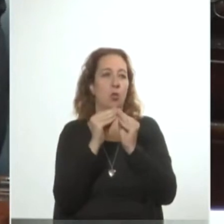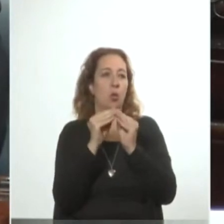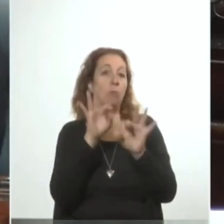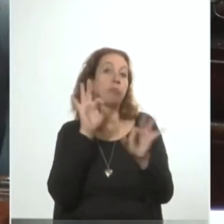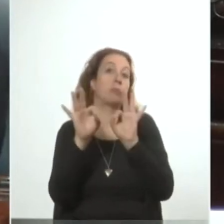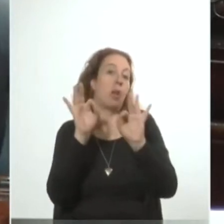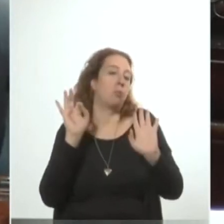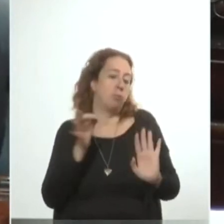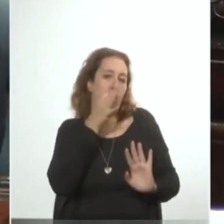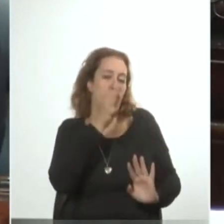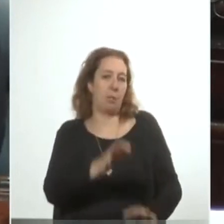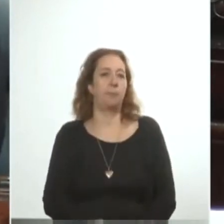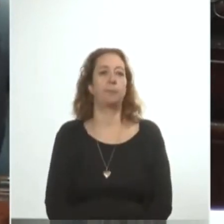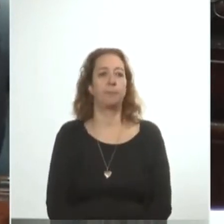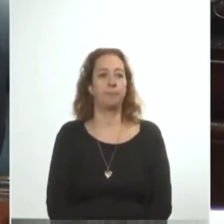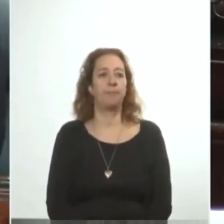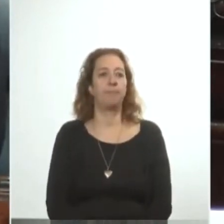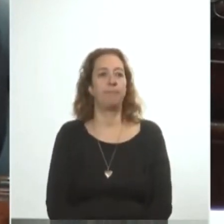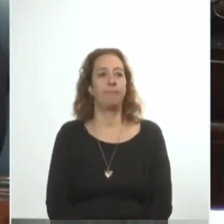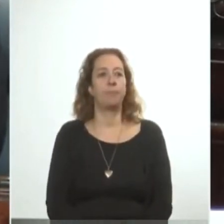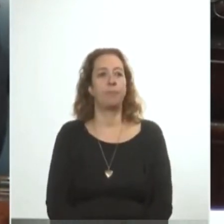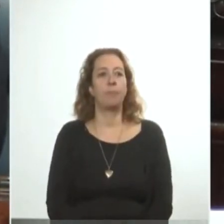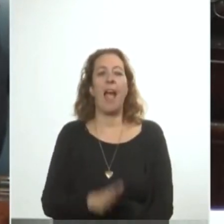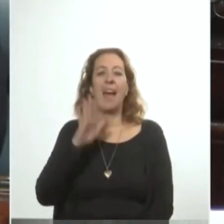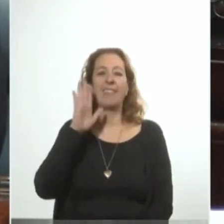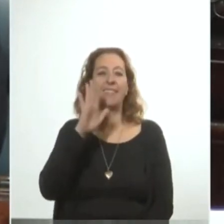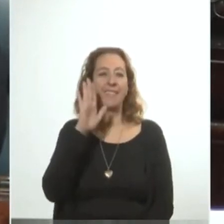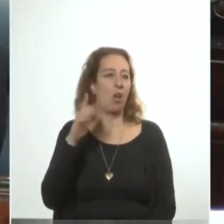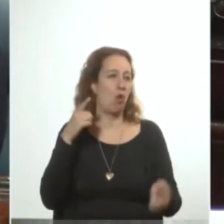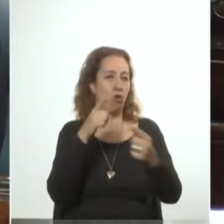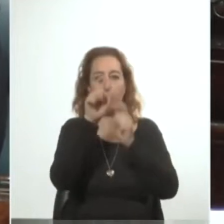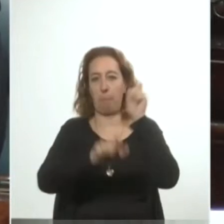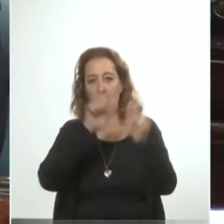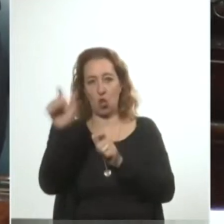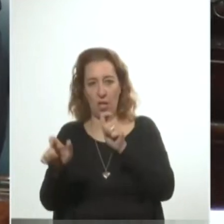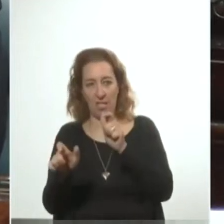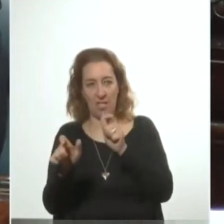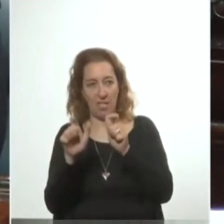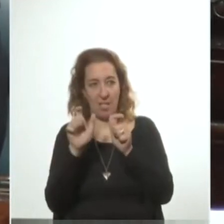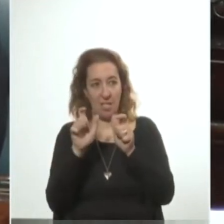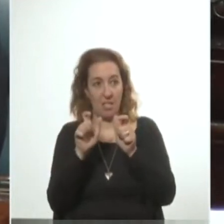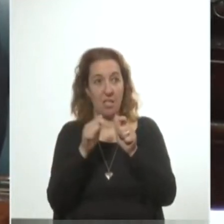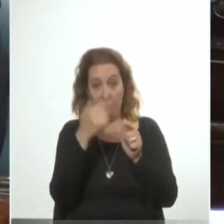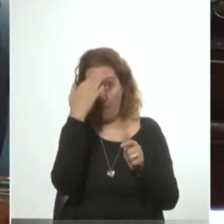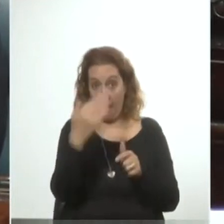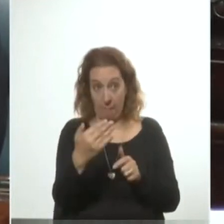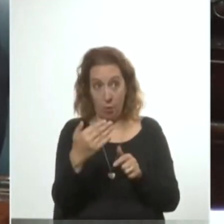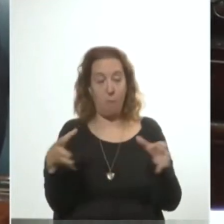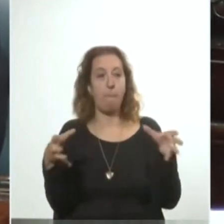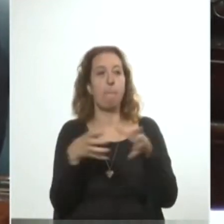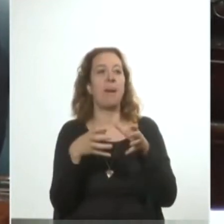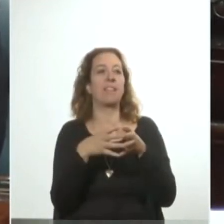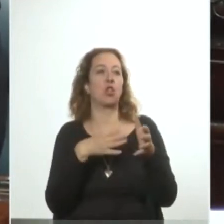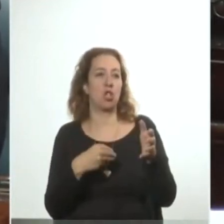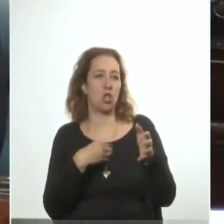optado por enfatizar. Los atentados contra personas y locales del Frente Amplio, del Partido Nacional,